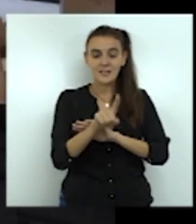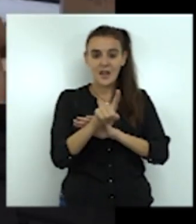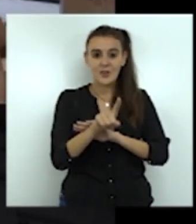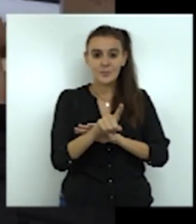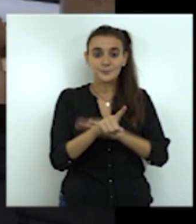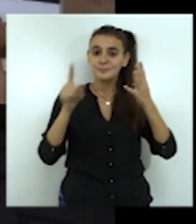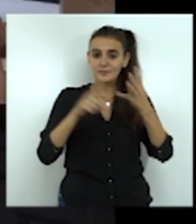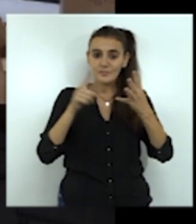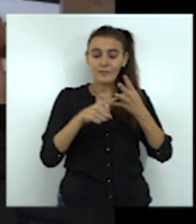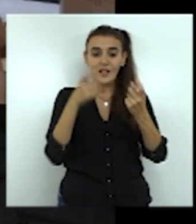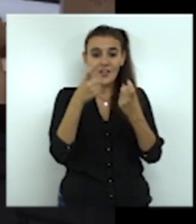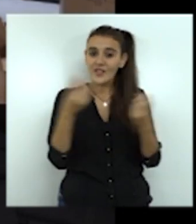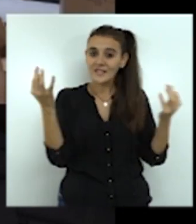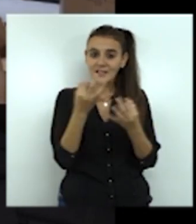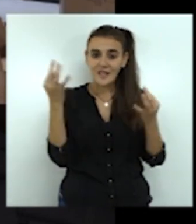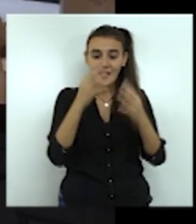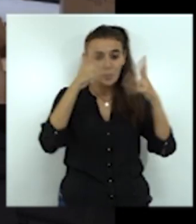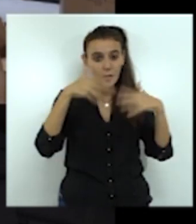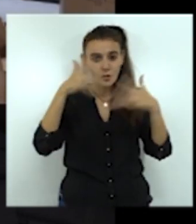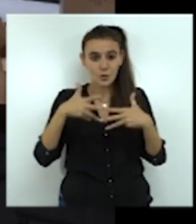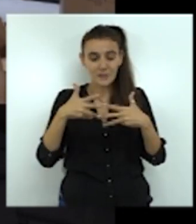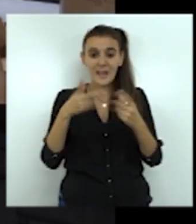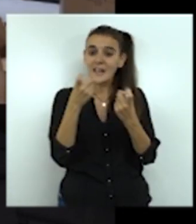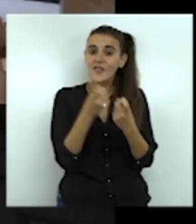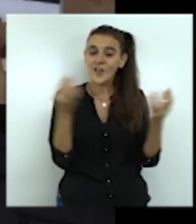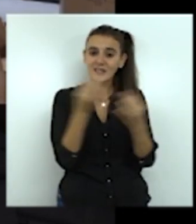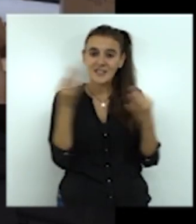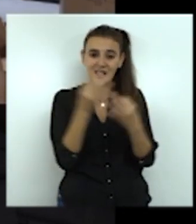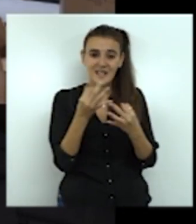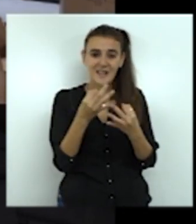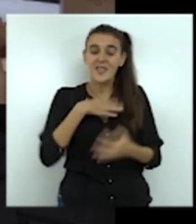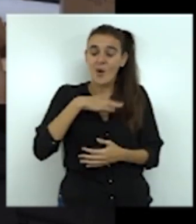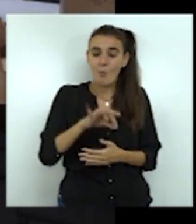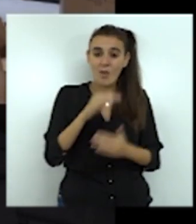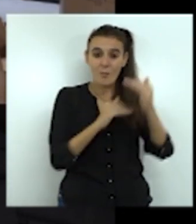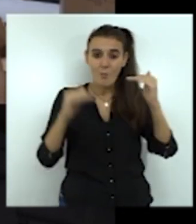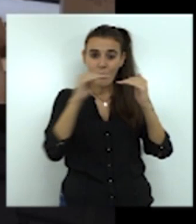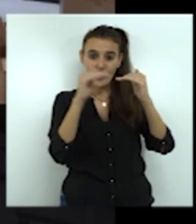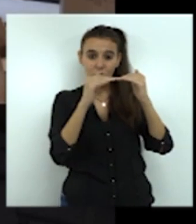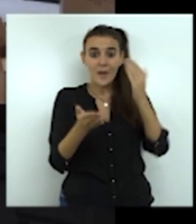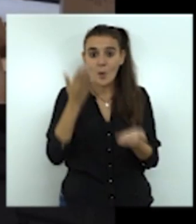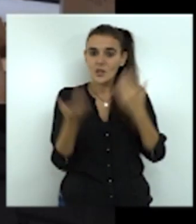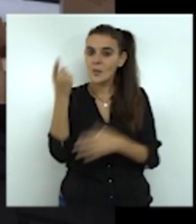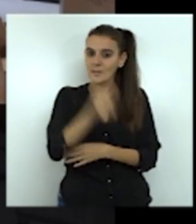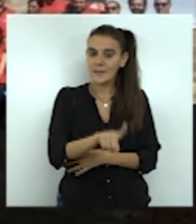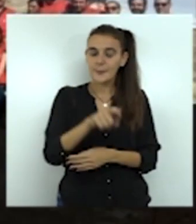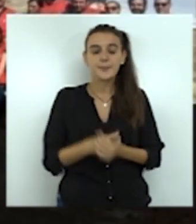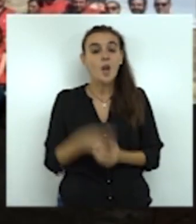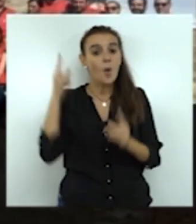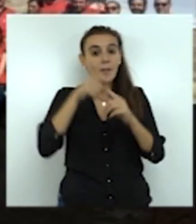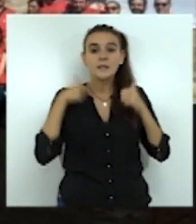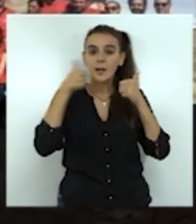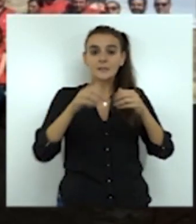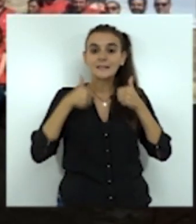rendición de cuentas y la ausencia de previsibilidad y preposicionamiento. Con la iniciativa STAR se pretende